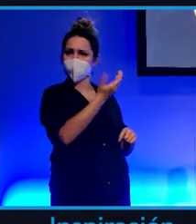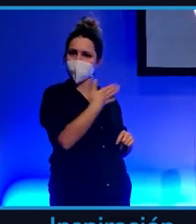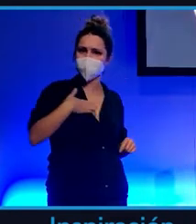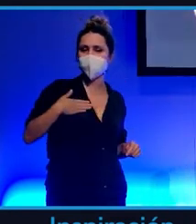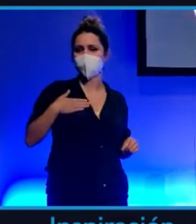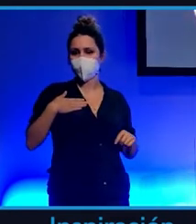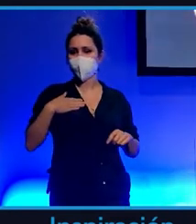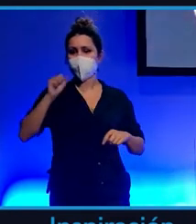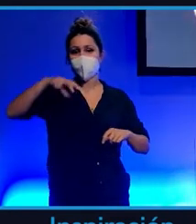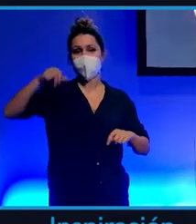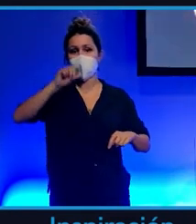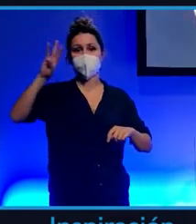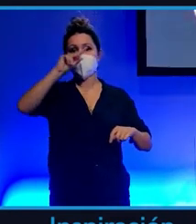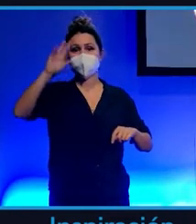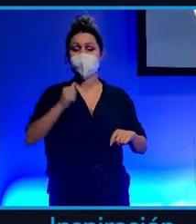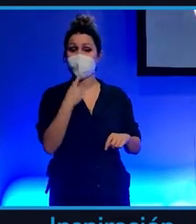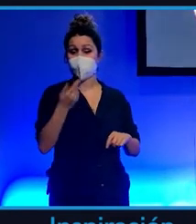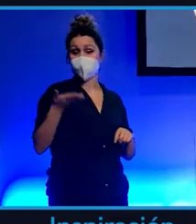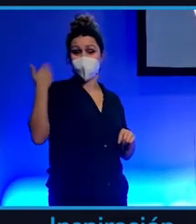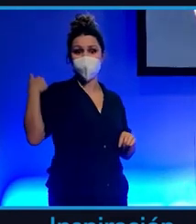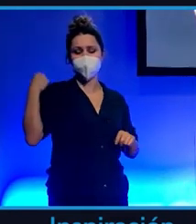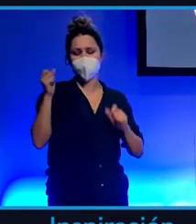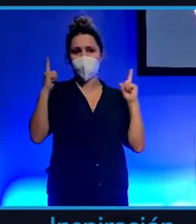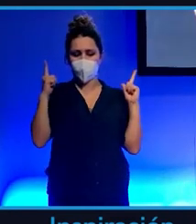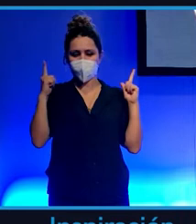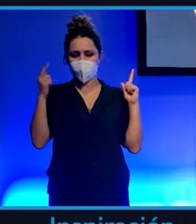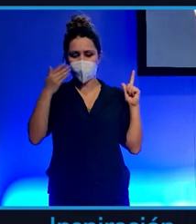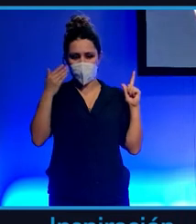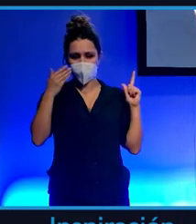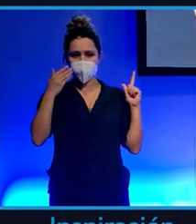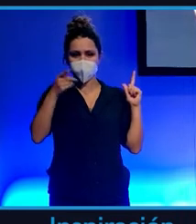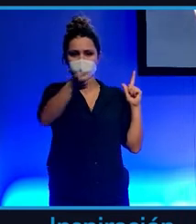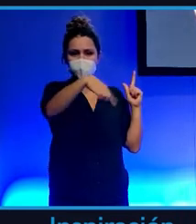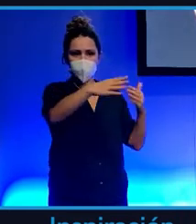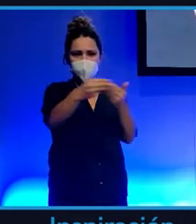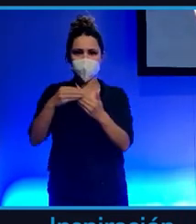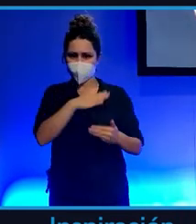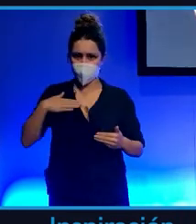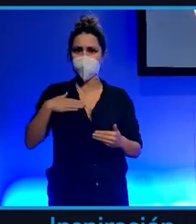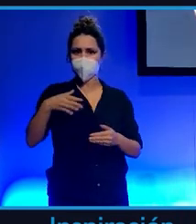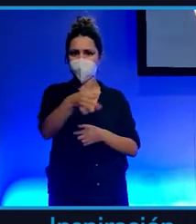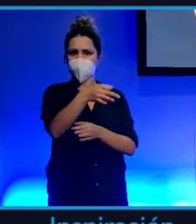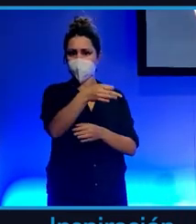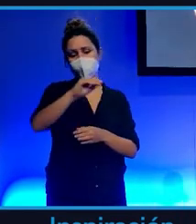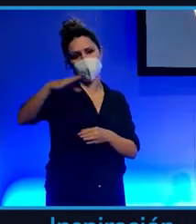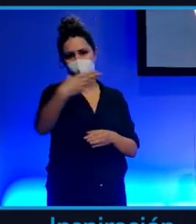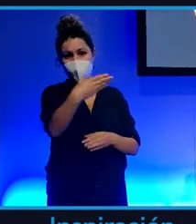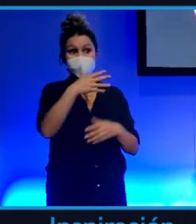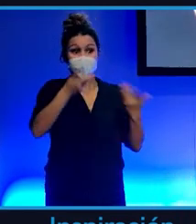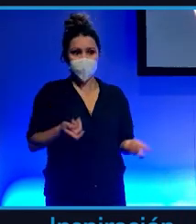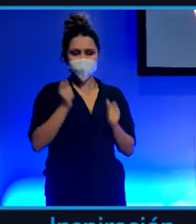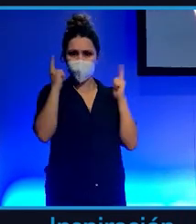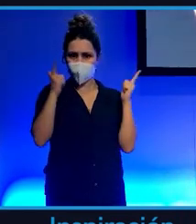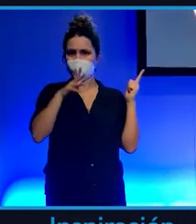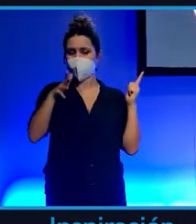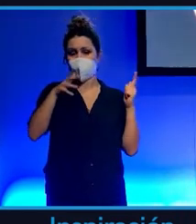Ana Patricia Botín dijo el otro día que es que se han dado cuenta de que sus clientes quieren Bitcoin. Y ahora es cuando empiezan a verlo. Porque es que